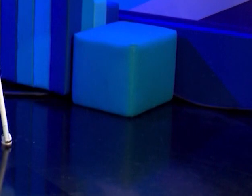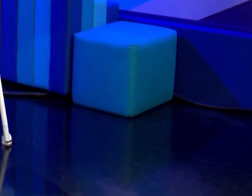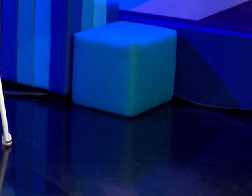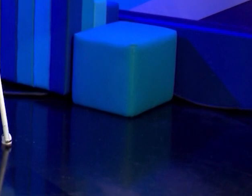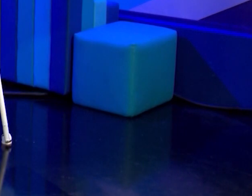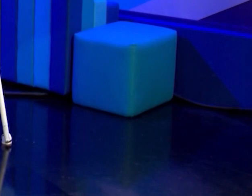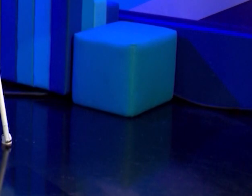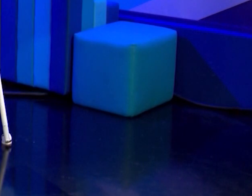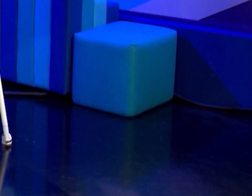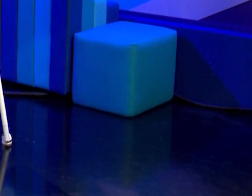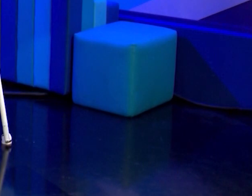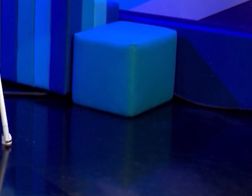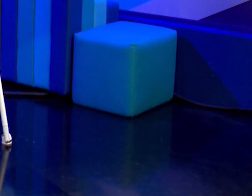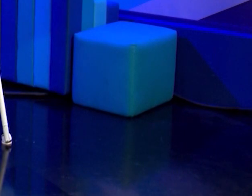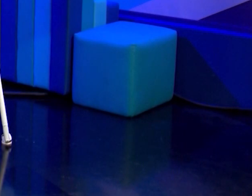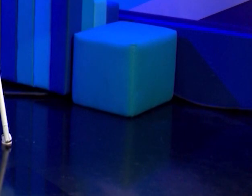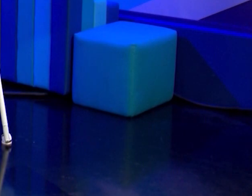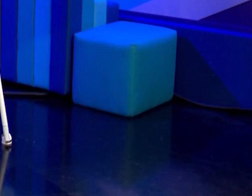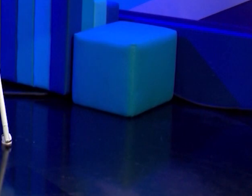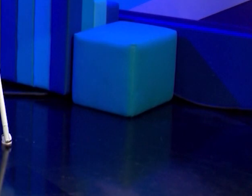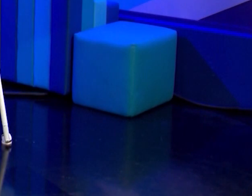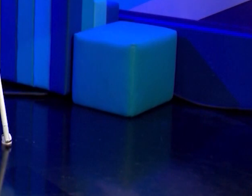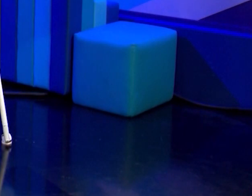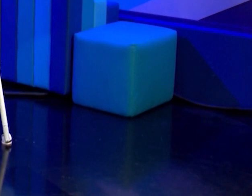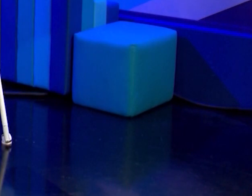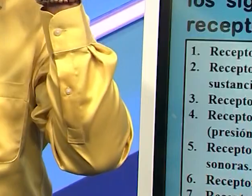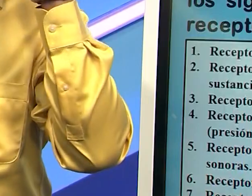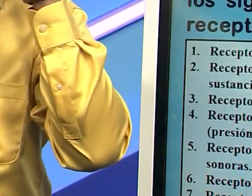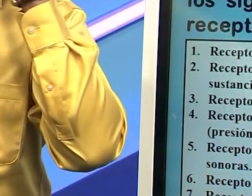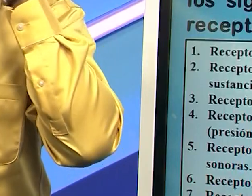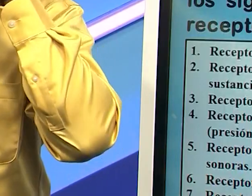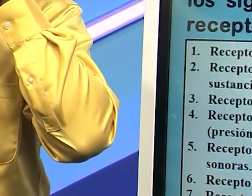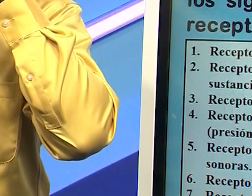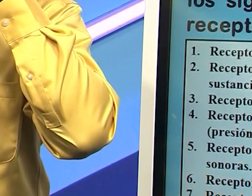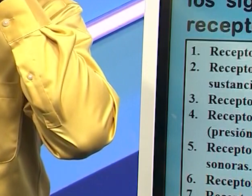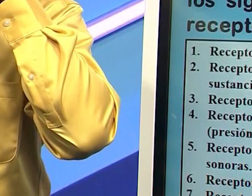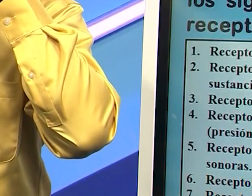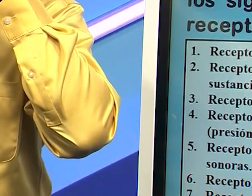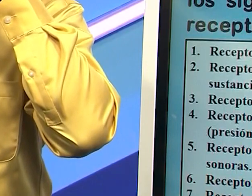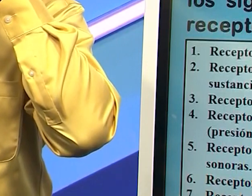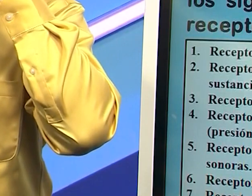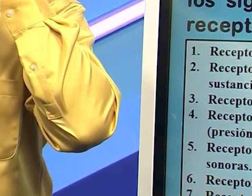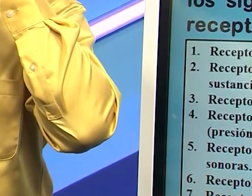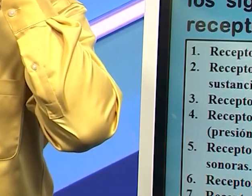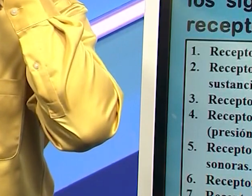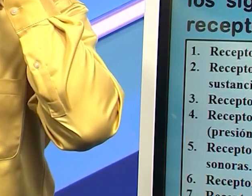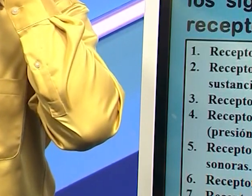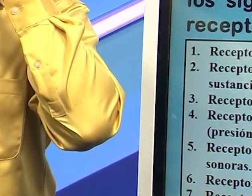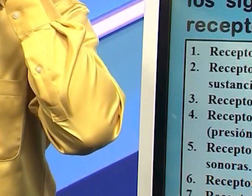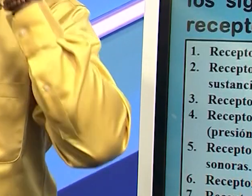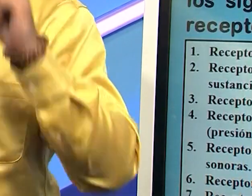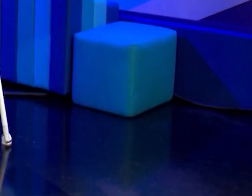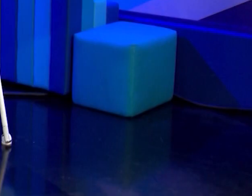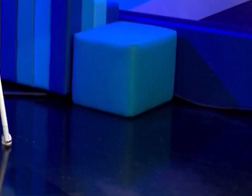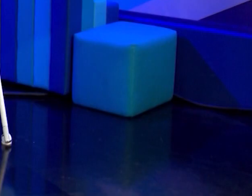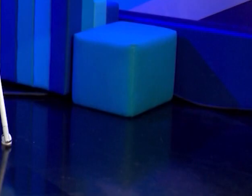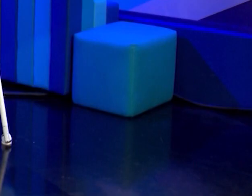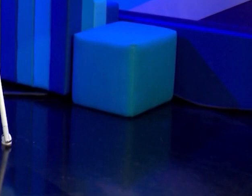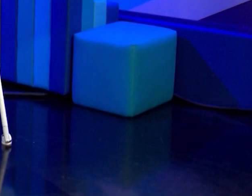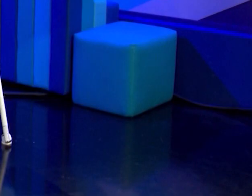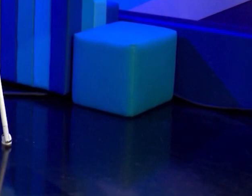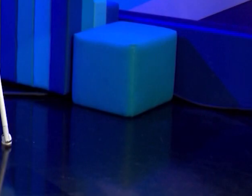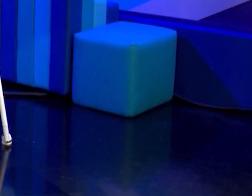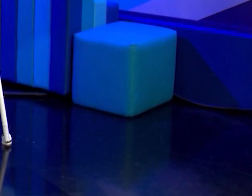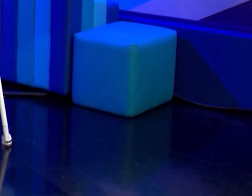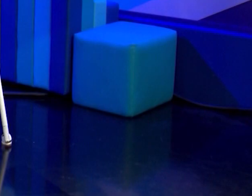cuerpo los podemos percibir a través de nuestros ojos a través de nuestra audición o nuestros oídos a través